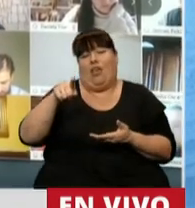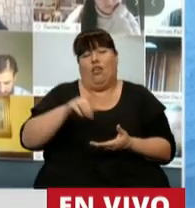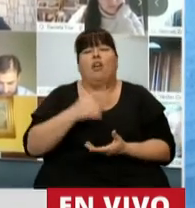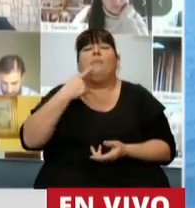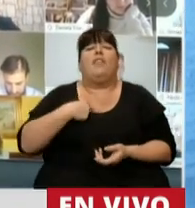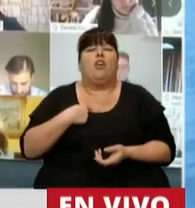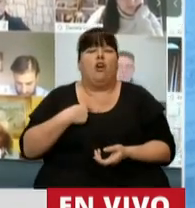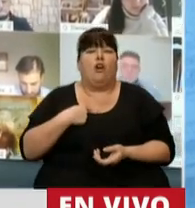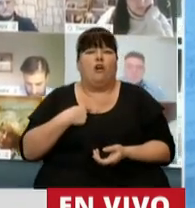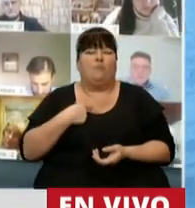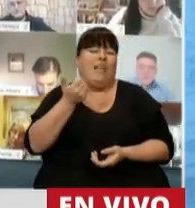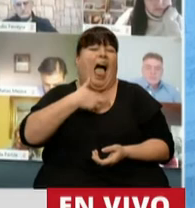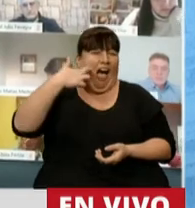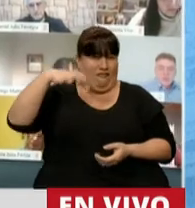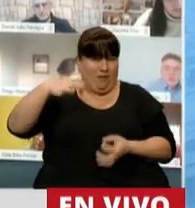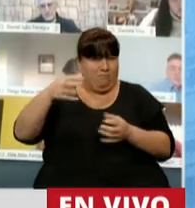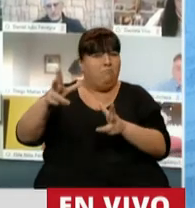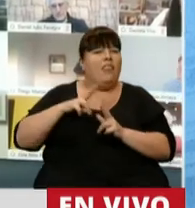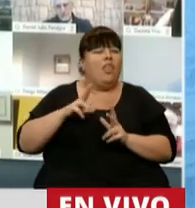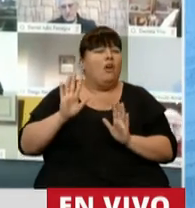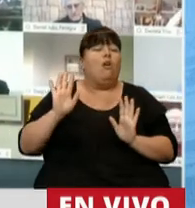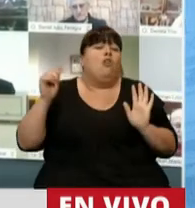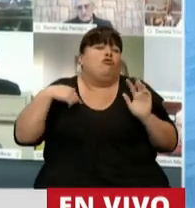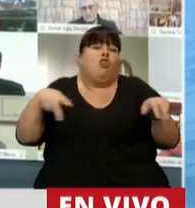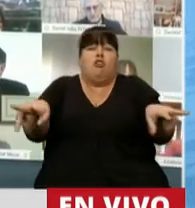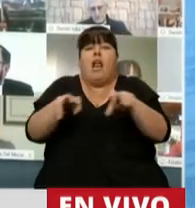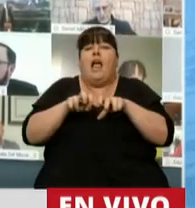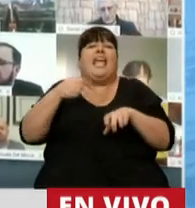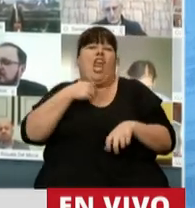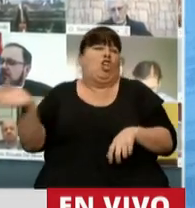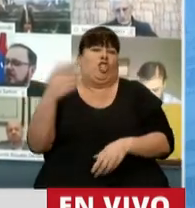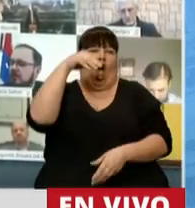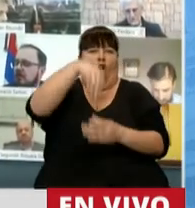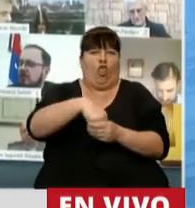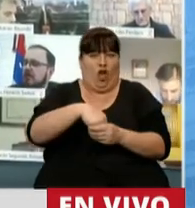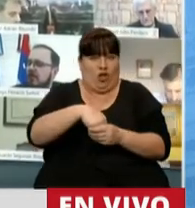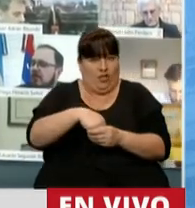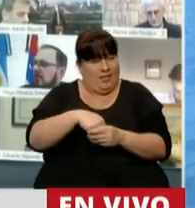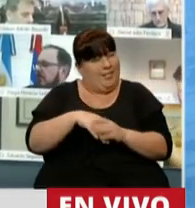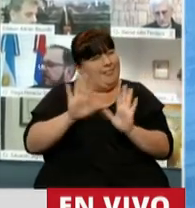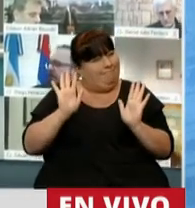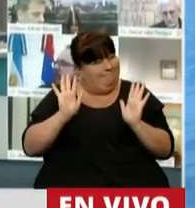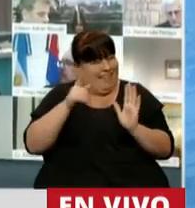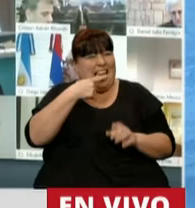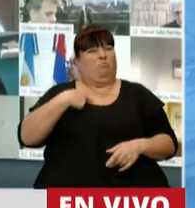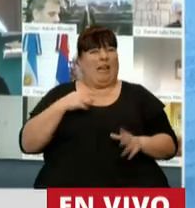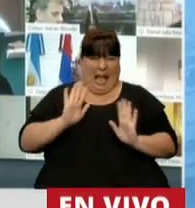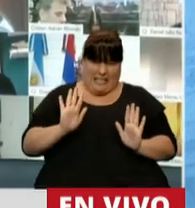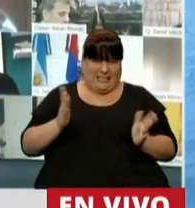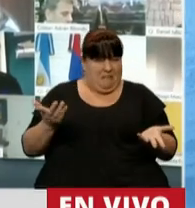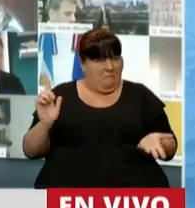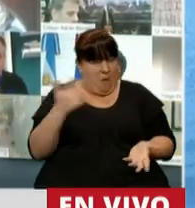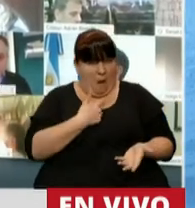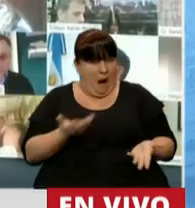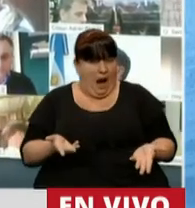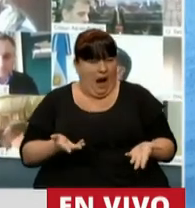la FIP fue yo como recaudadora quiero a todos. Es un tanto pobre esa respuesta. Es un